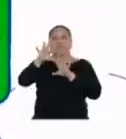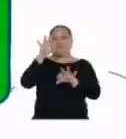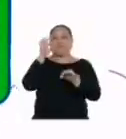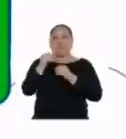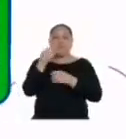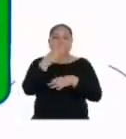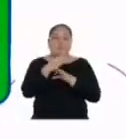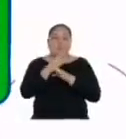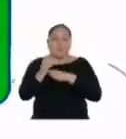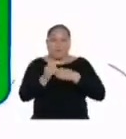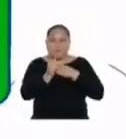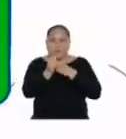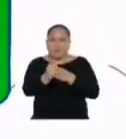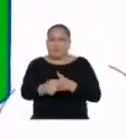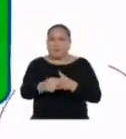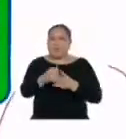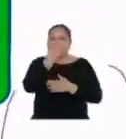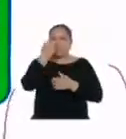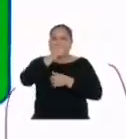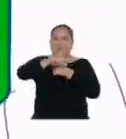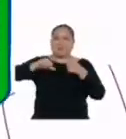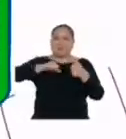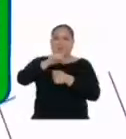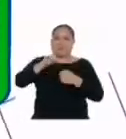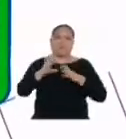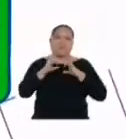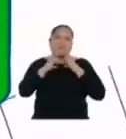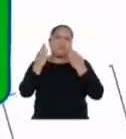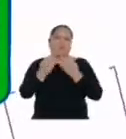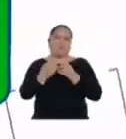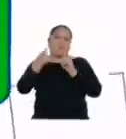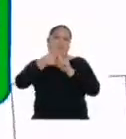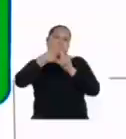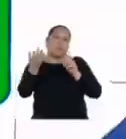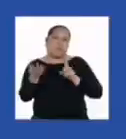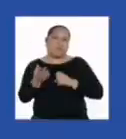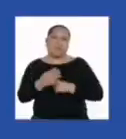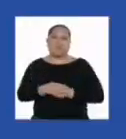forma de orientarnos para lograr una convivencia familiar más positiva.